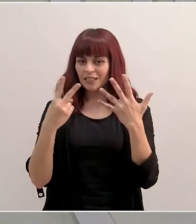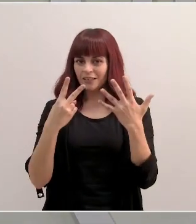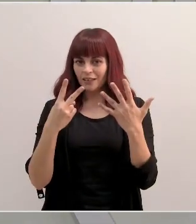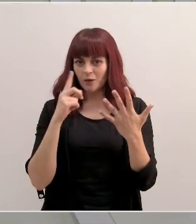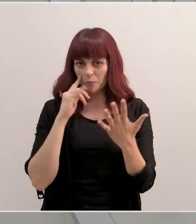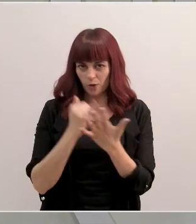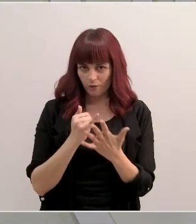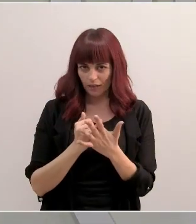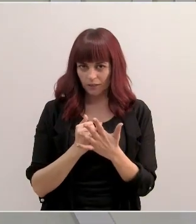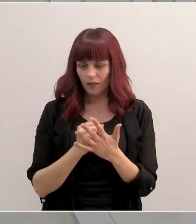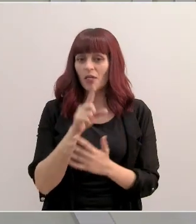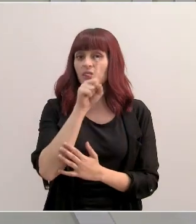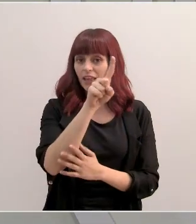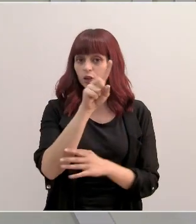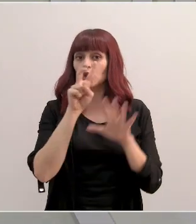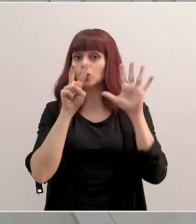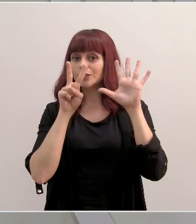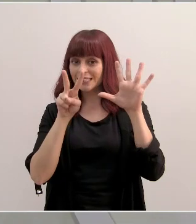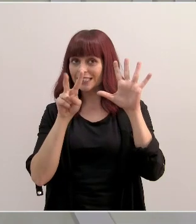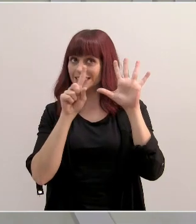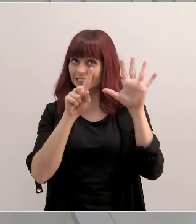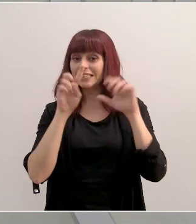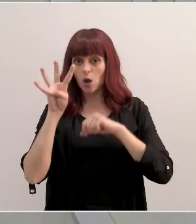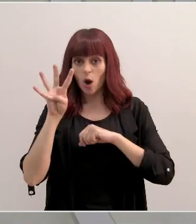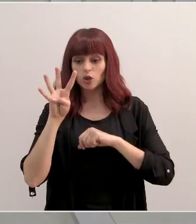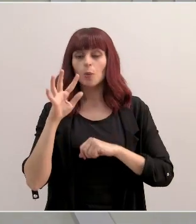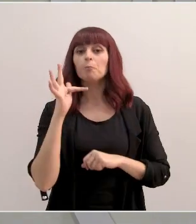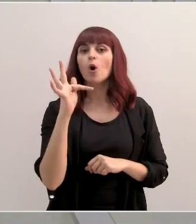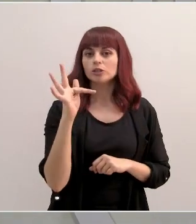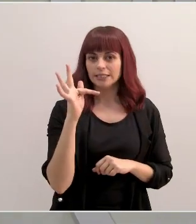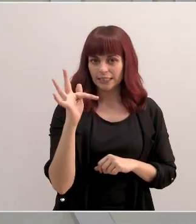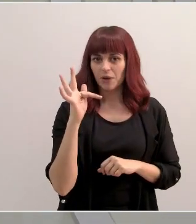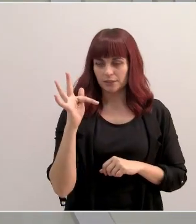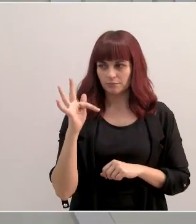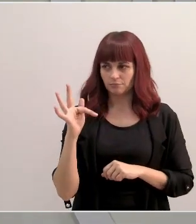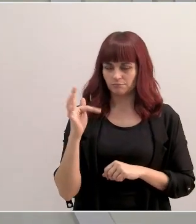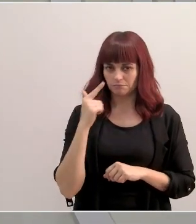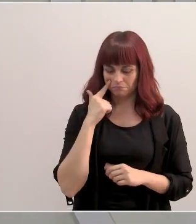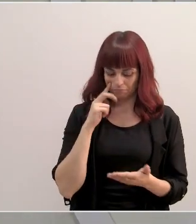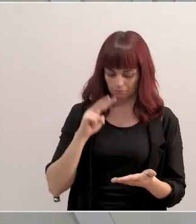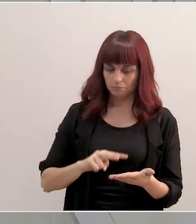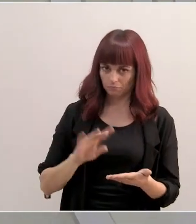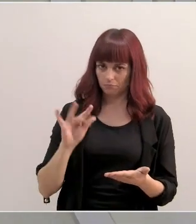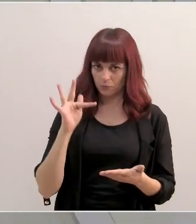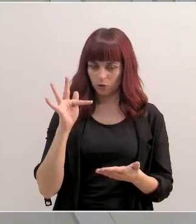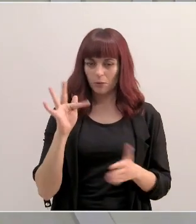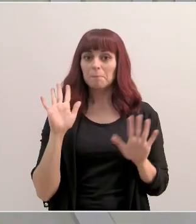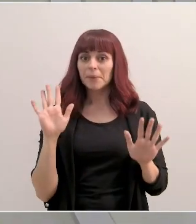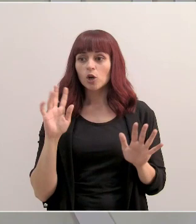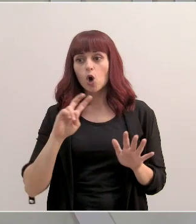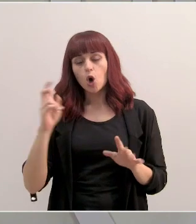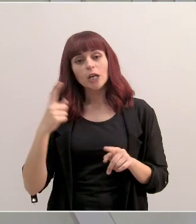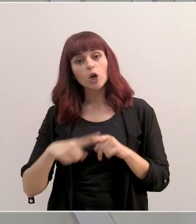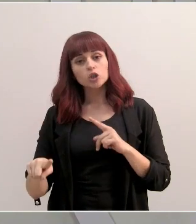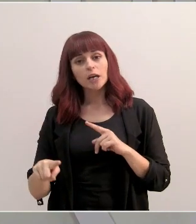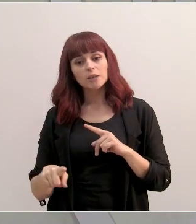164. Claro, de ellas son 164 las positivas, las tengo aquí para confirmárselo. Pero que otra cosa distinta es que eso